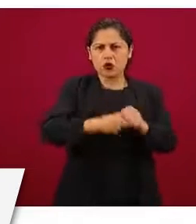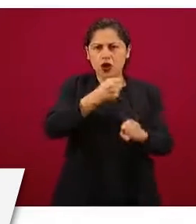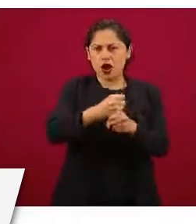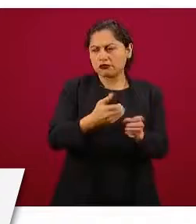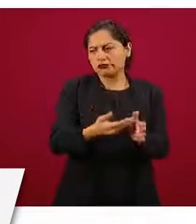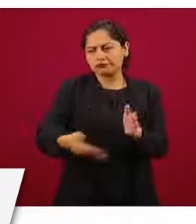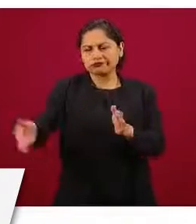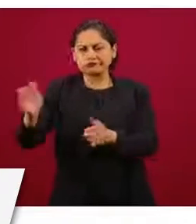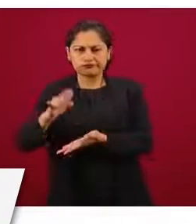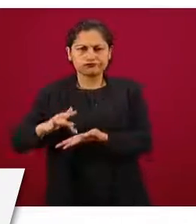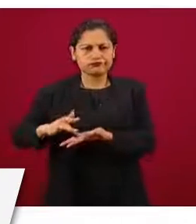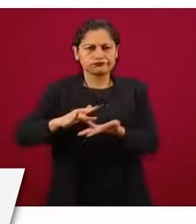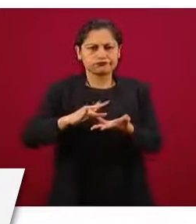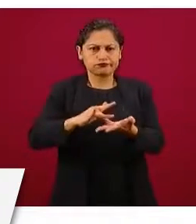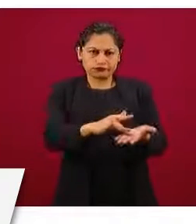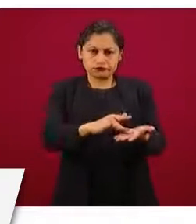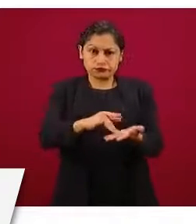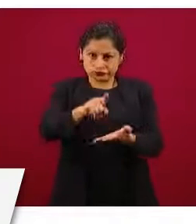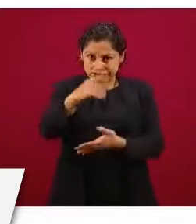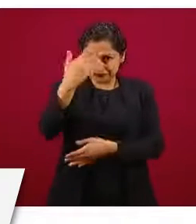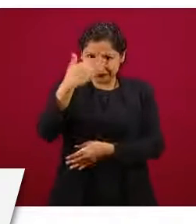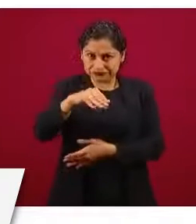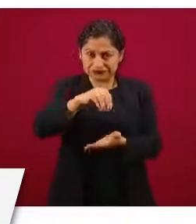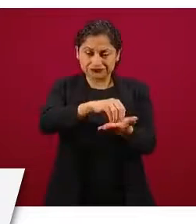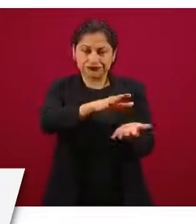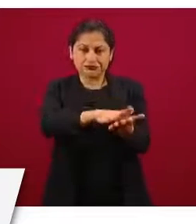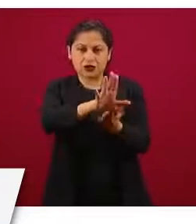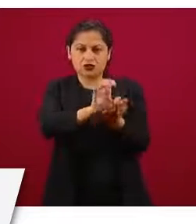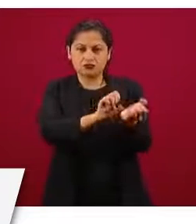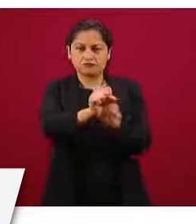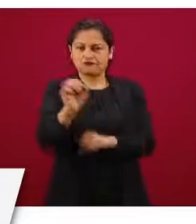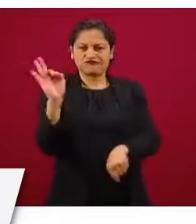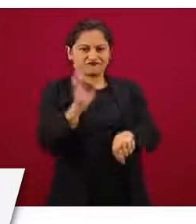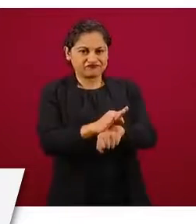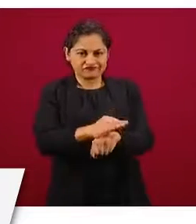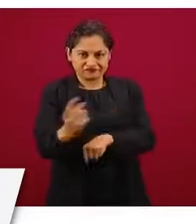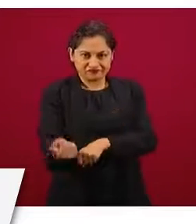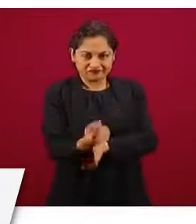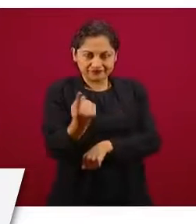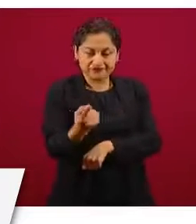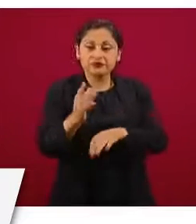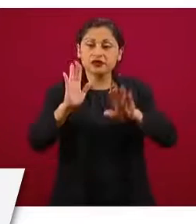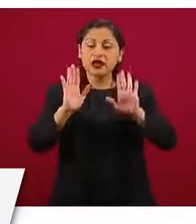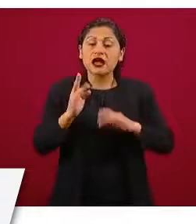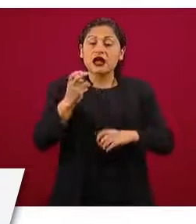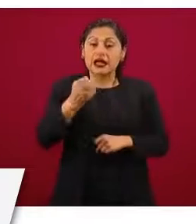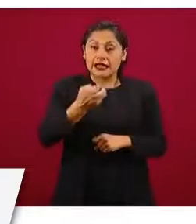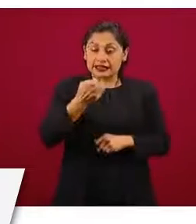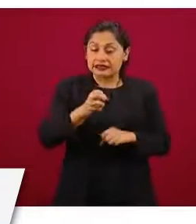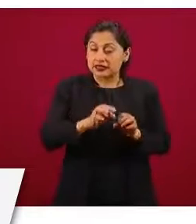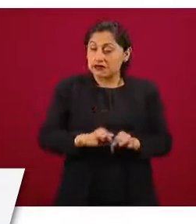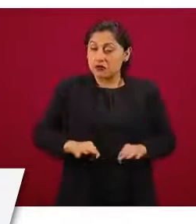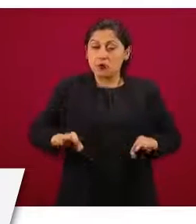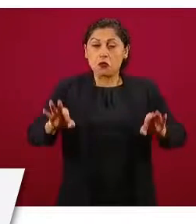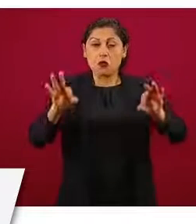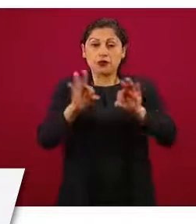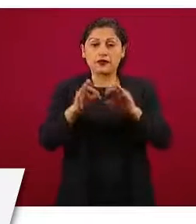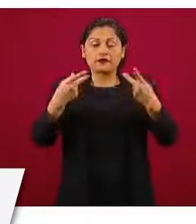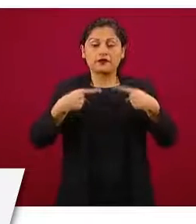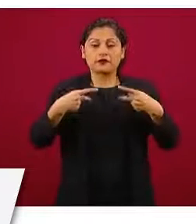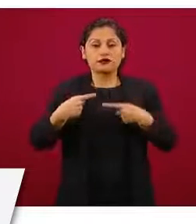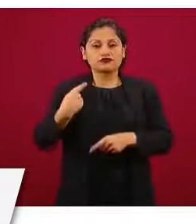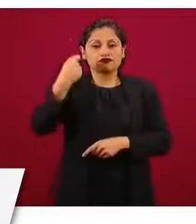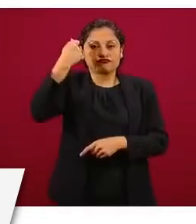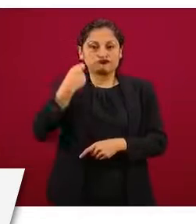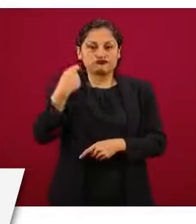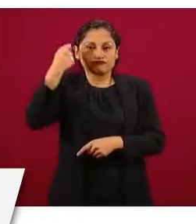a ser asegurada como un derecho constitucional, tiene un impacto muy importante en el retiro de los trabajadores, fundamentalmente en